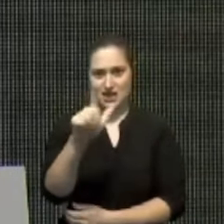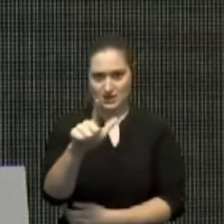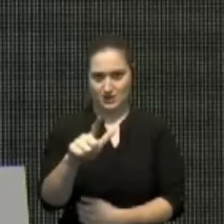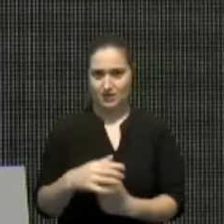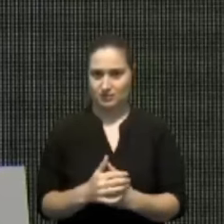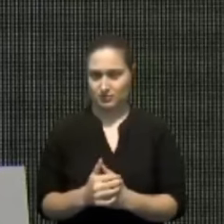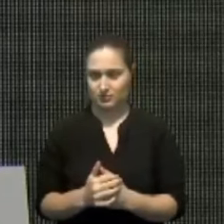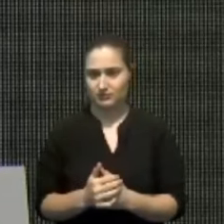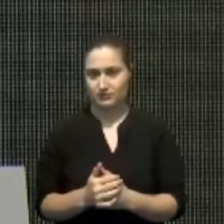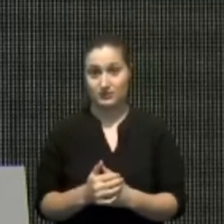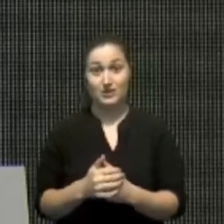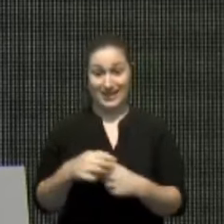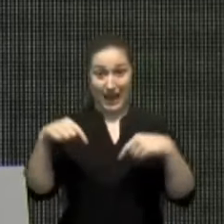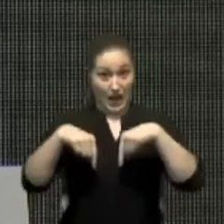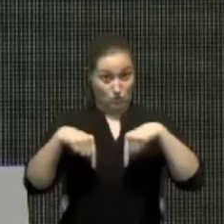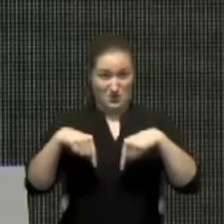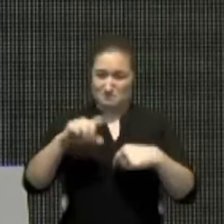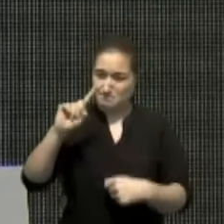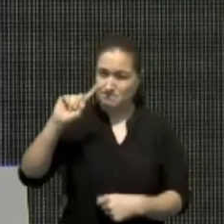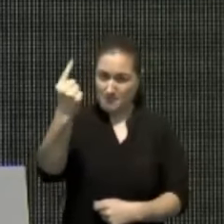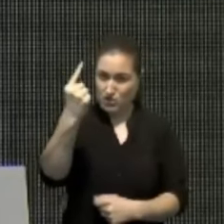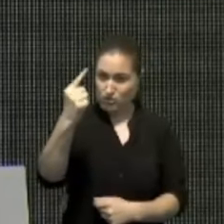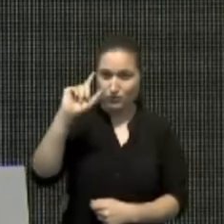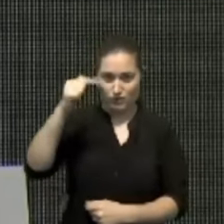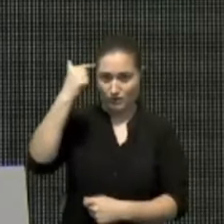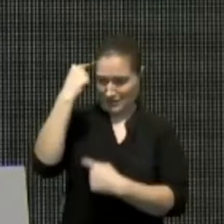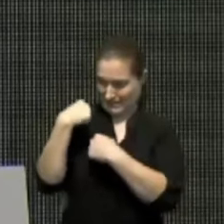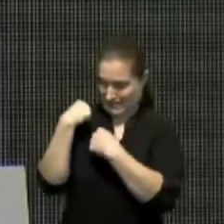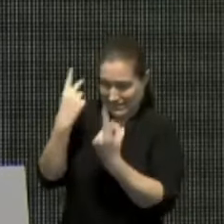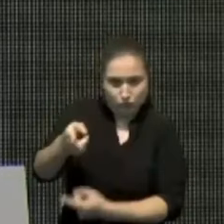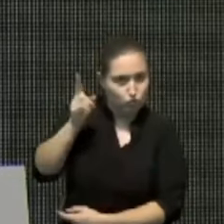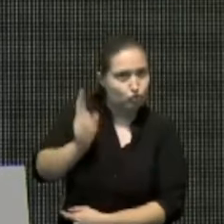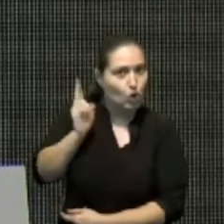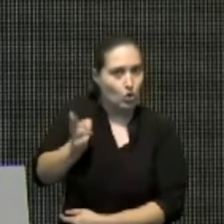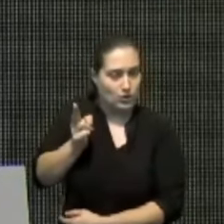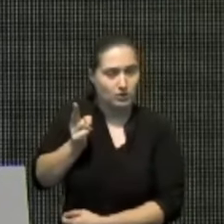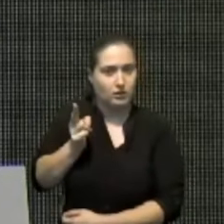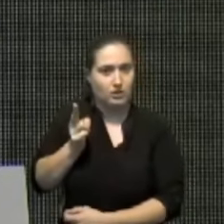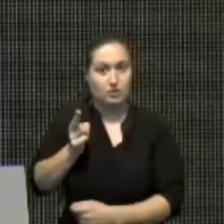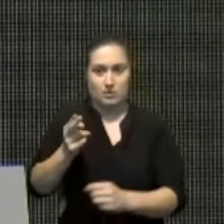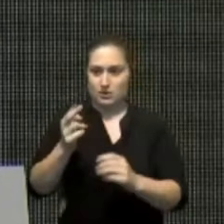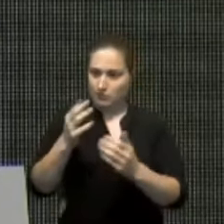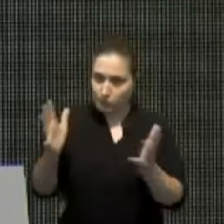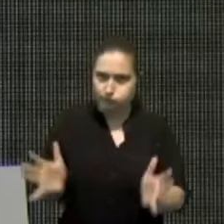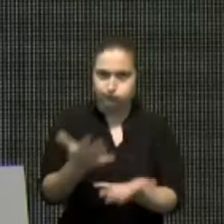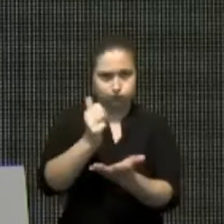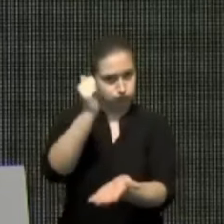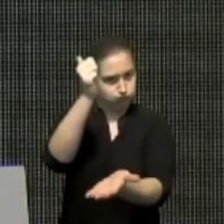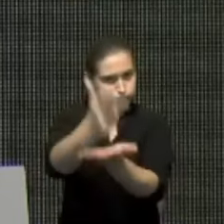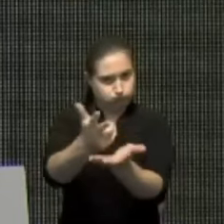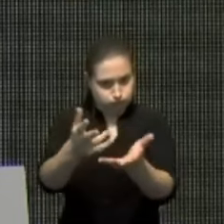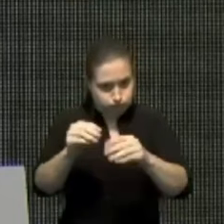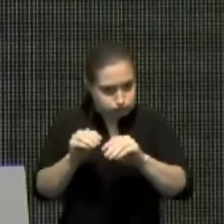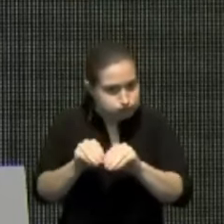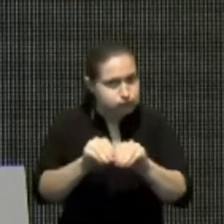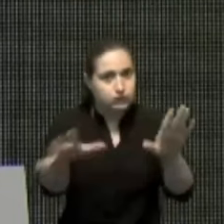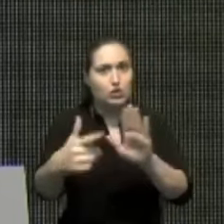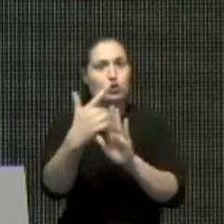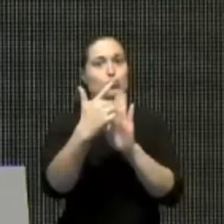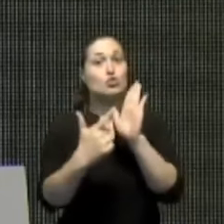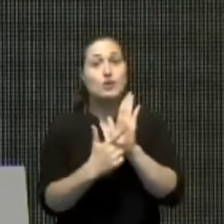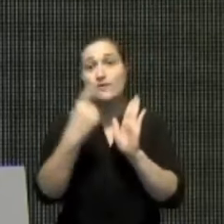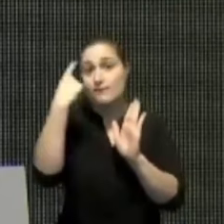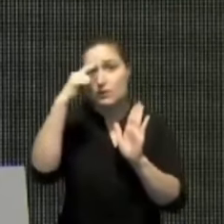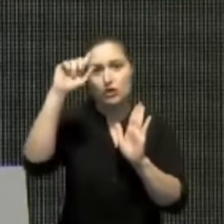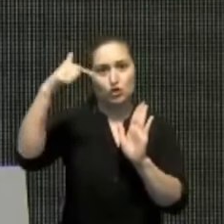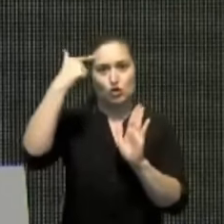el primer gobierno que promueve y promulga una ley que impone límites al crecimiento del gasto